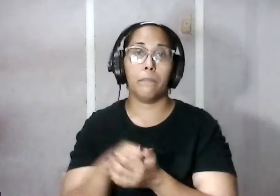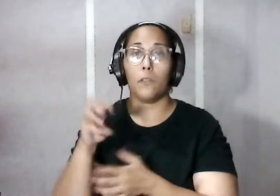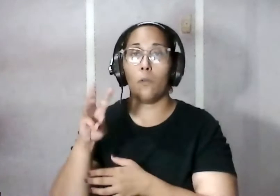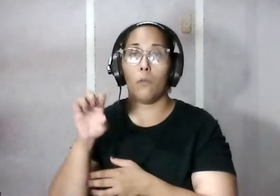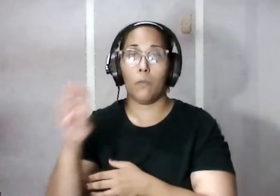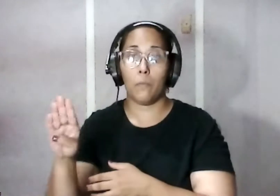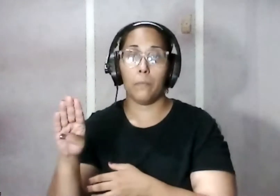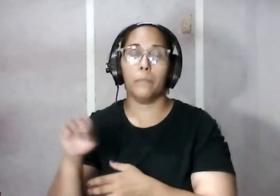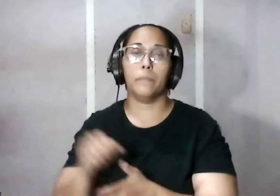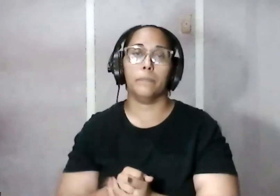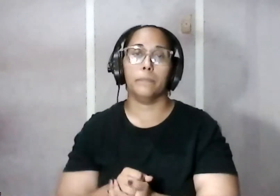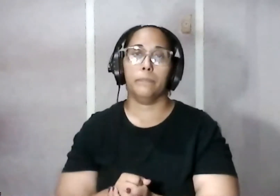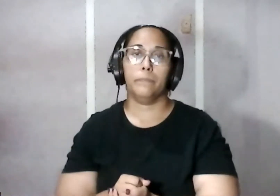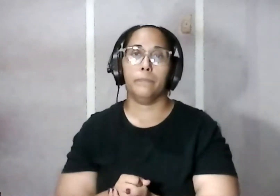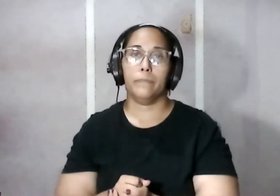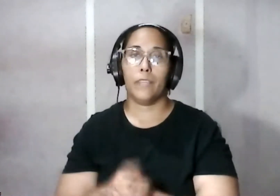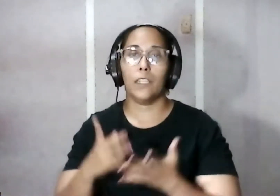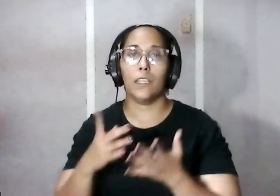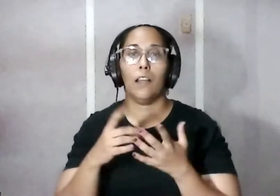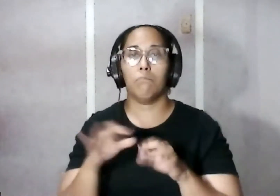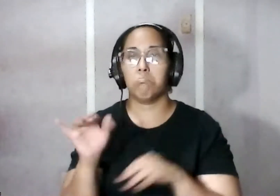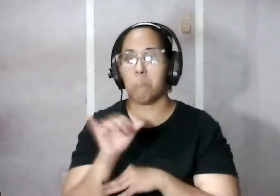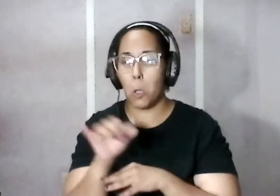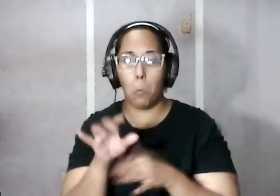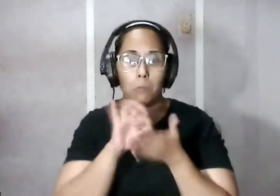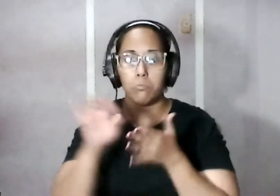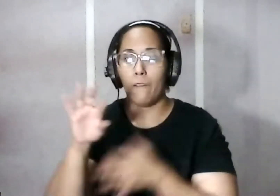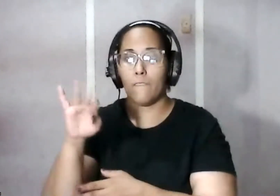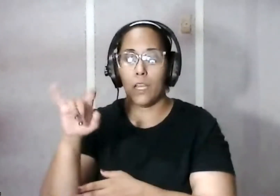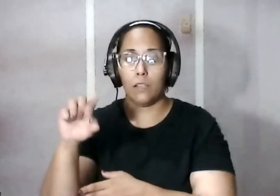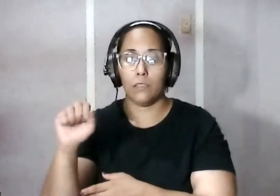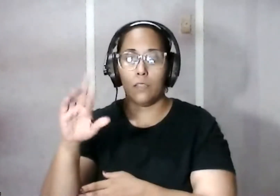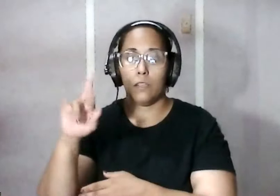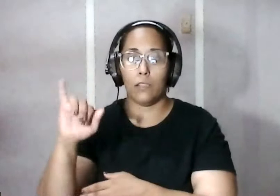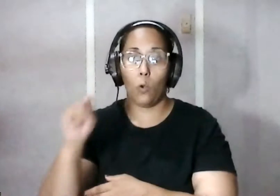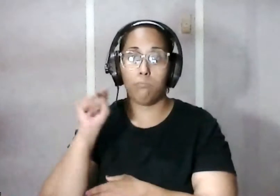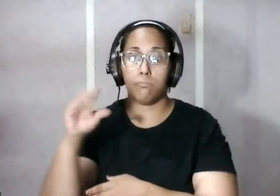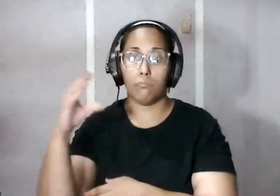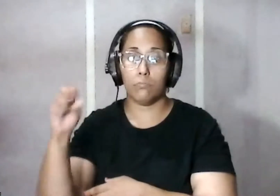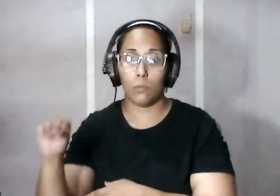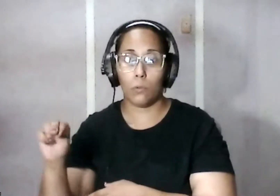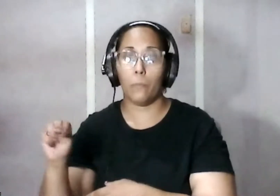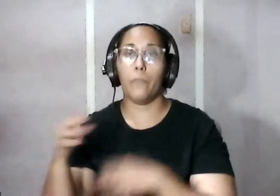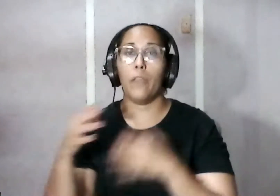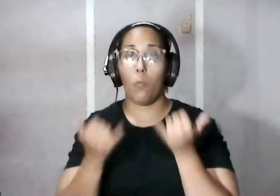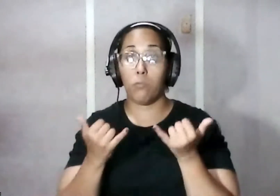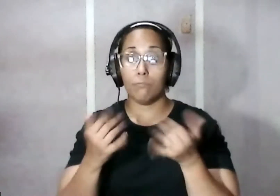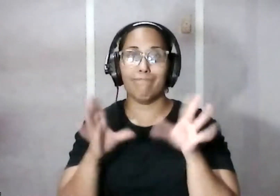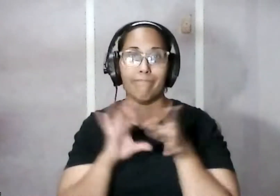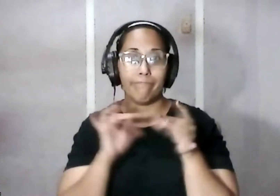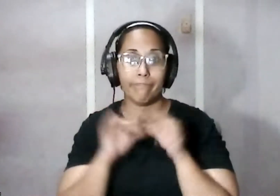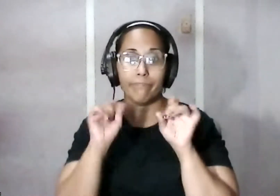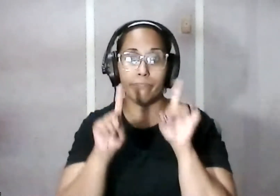así que en nuestra misma dirección museofelizarincon.com ahora sí tenemos comentarios y